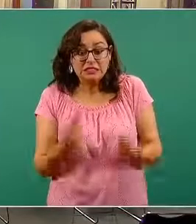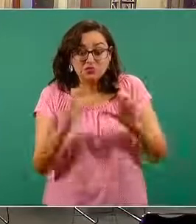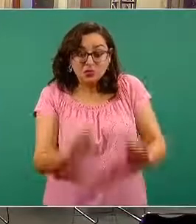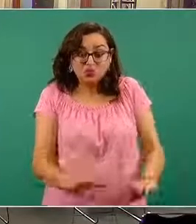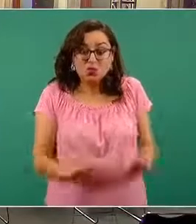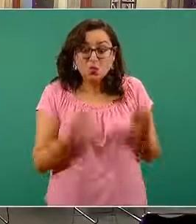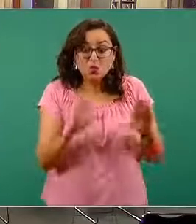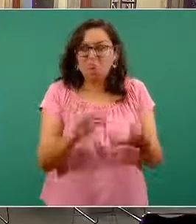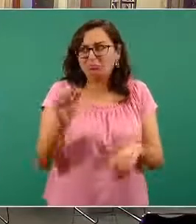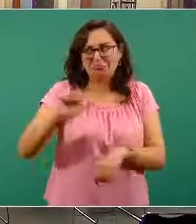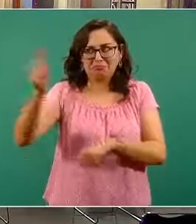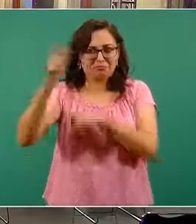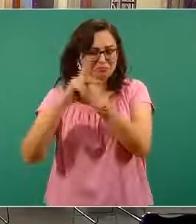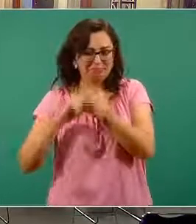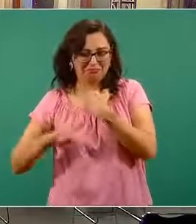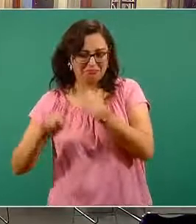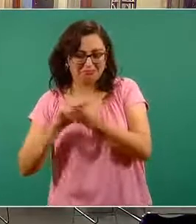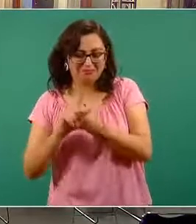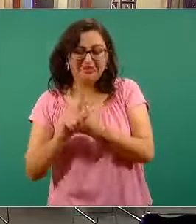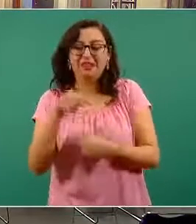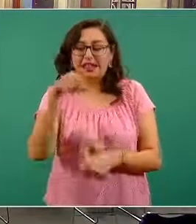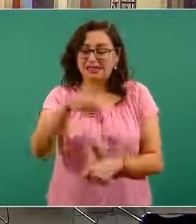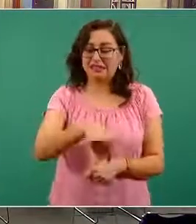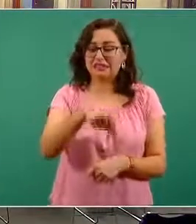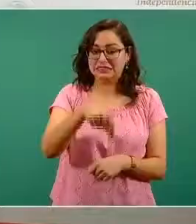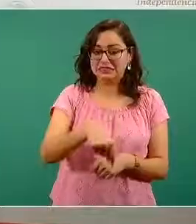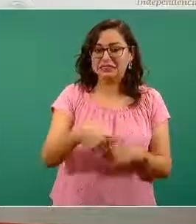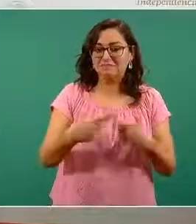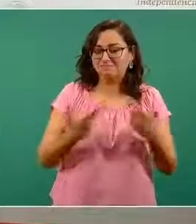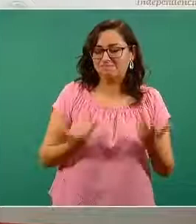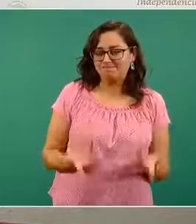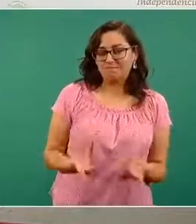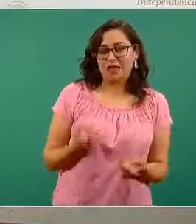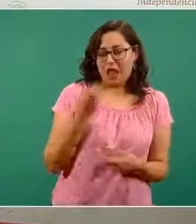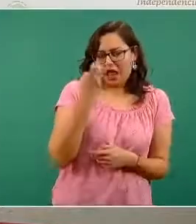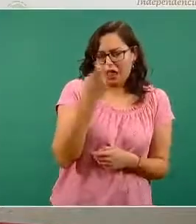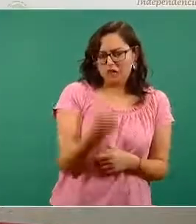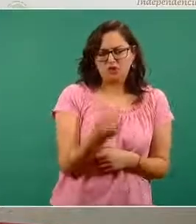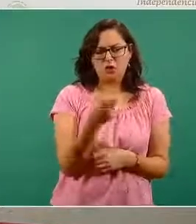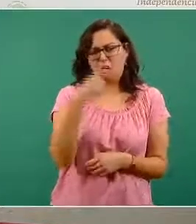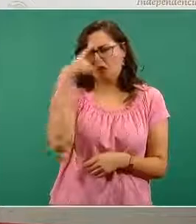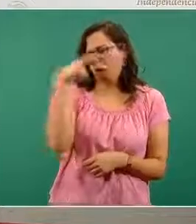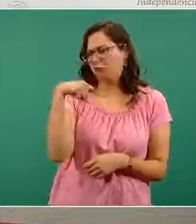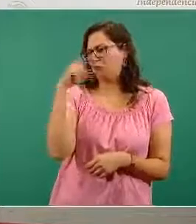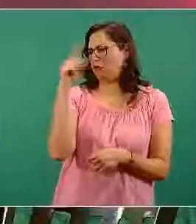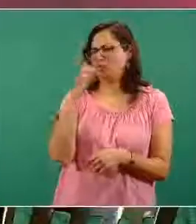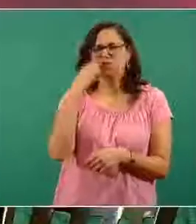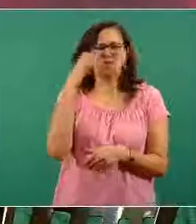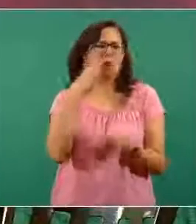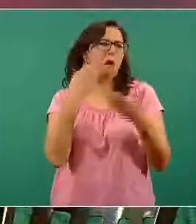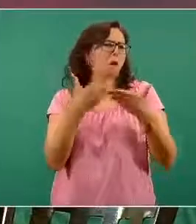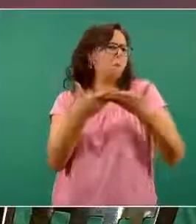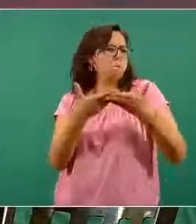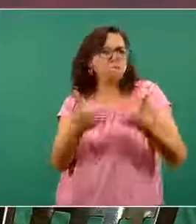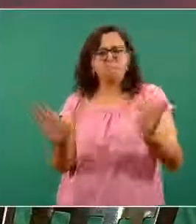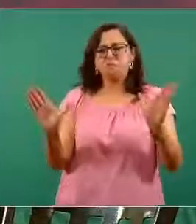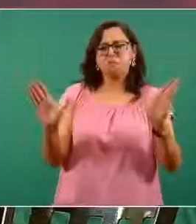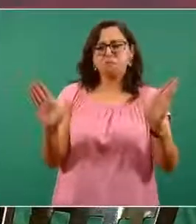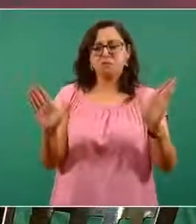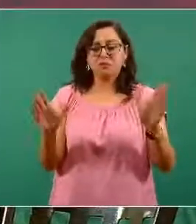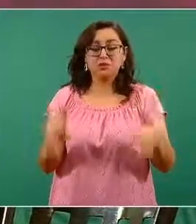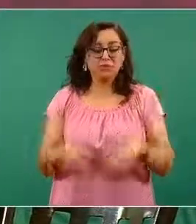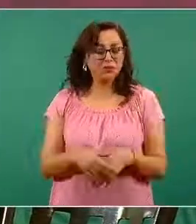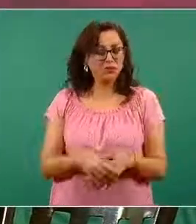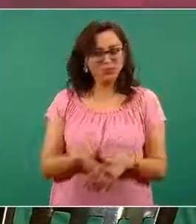dinámica social no nos permite con tanta apertura y tranquilidad poder regresar a las